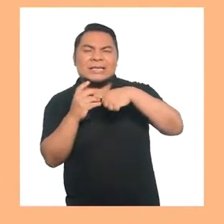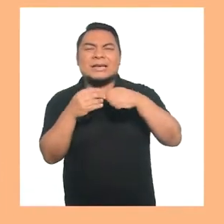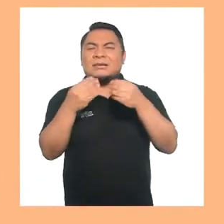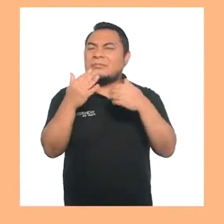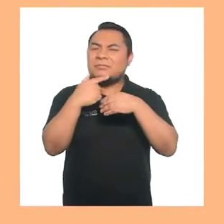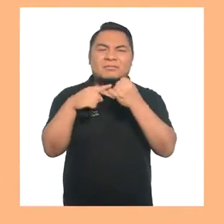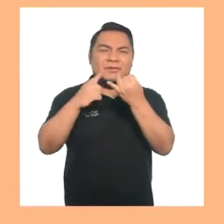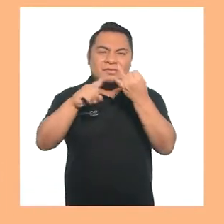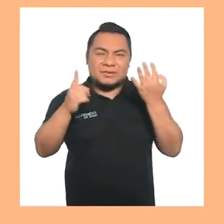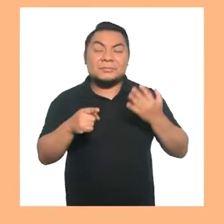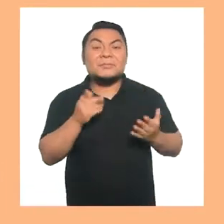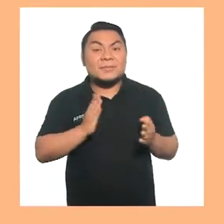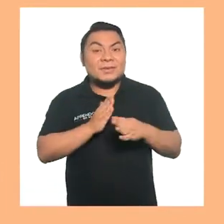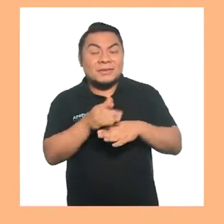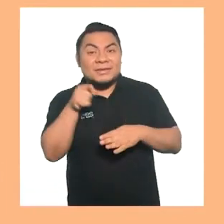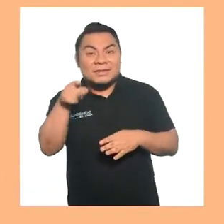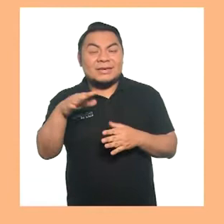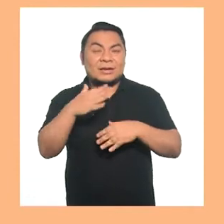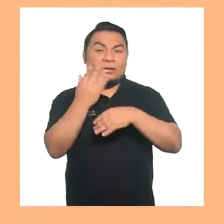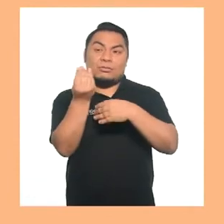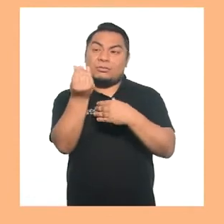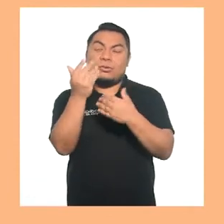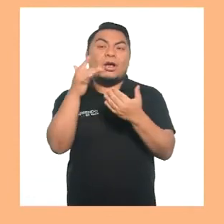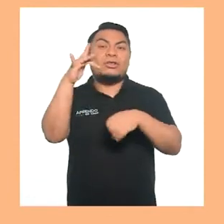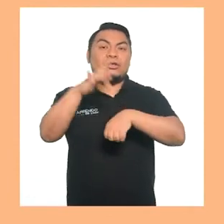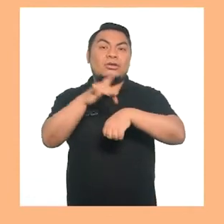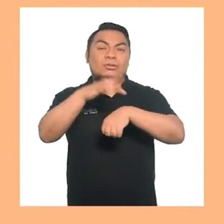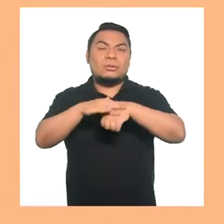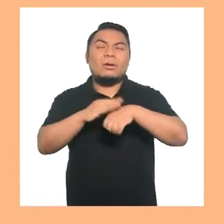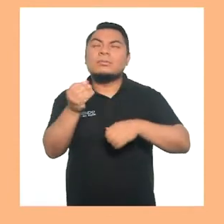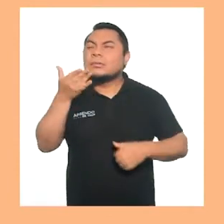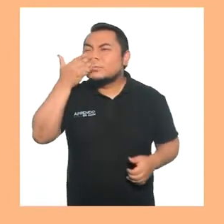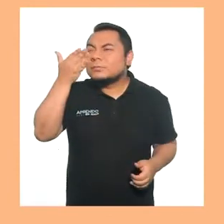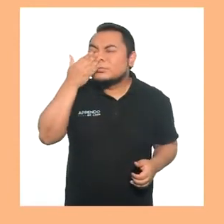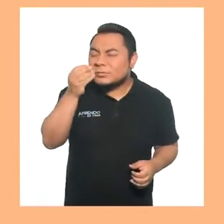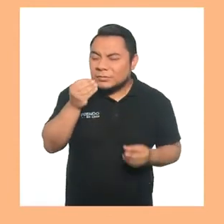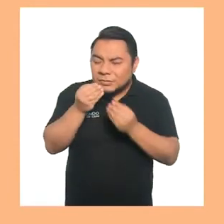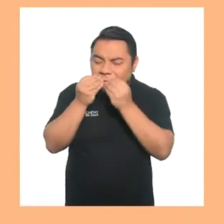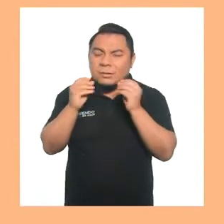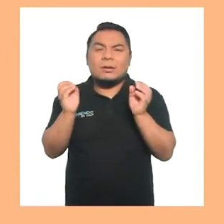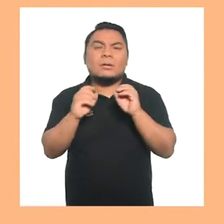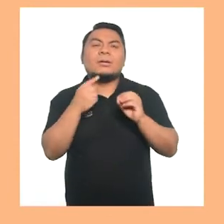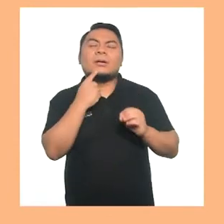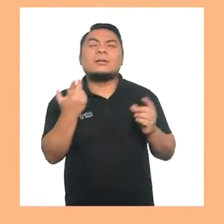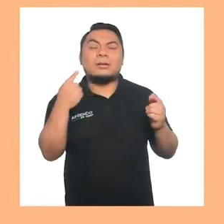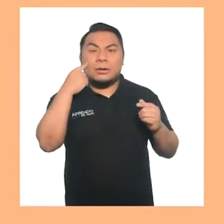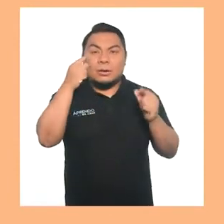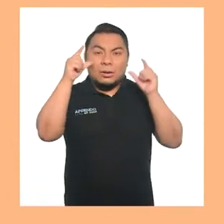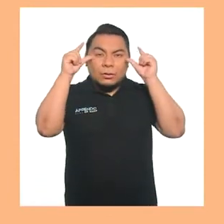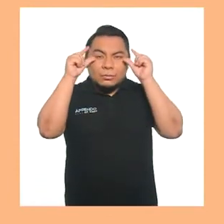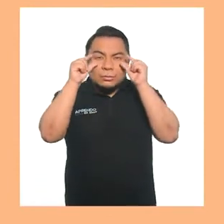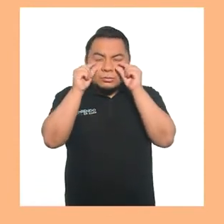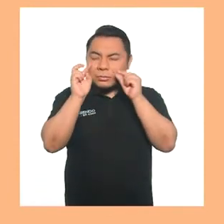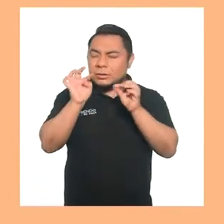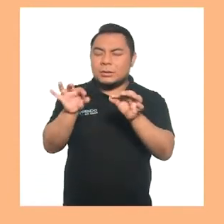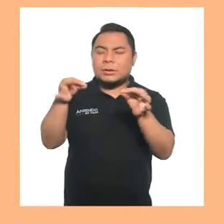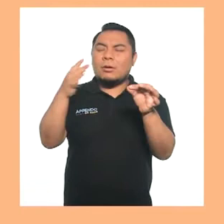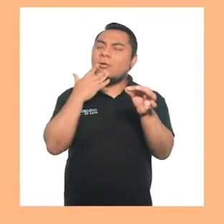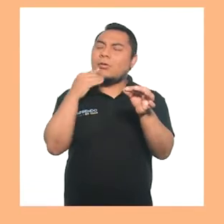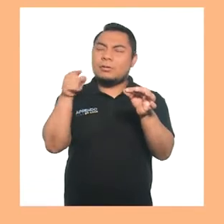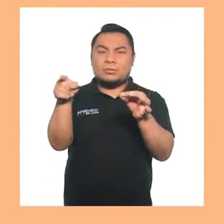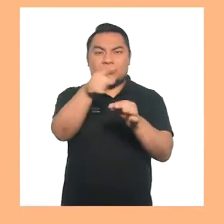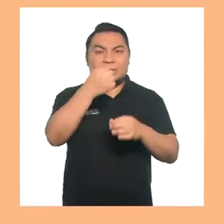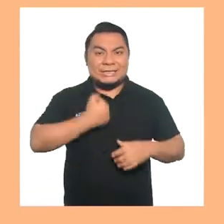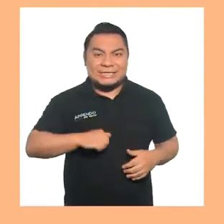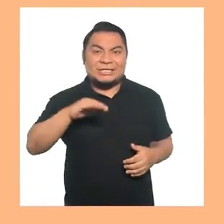pesados. Así, a través del tacto, del olfato o los restos de visión o audición que pueda